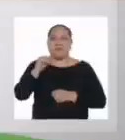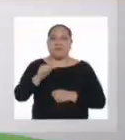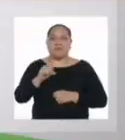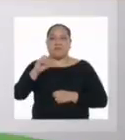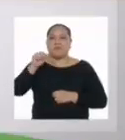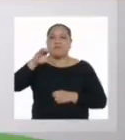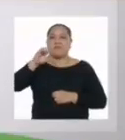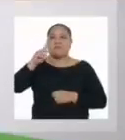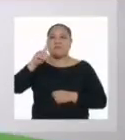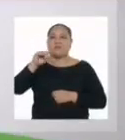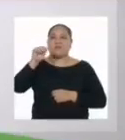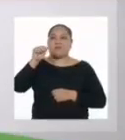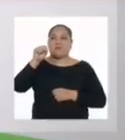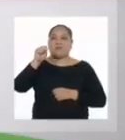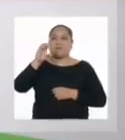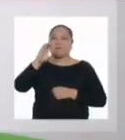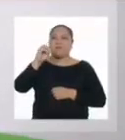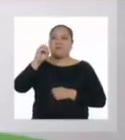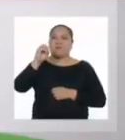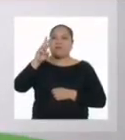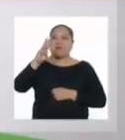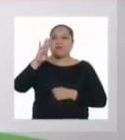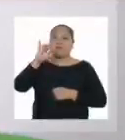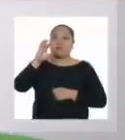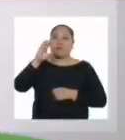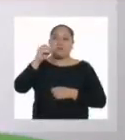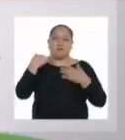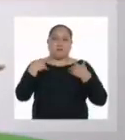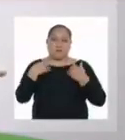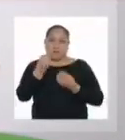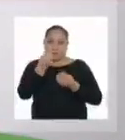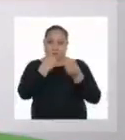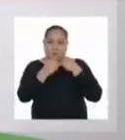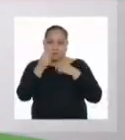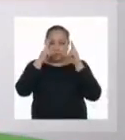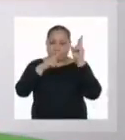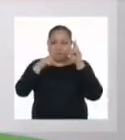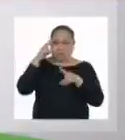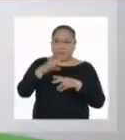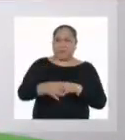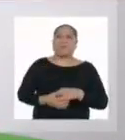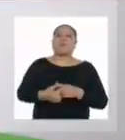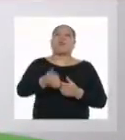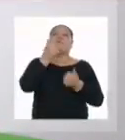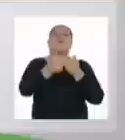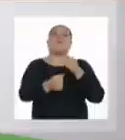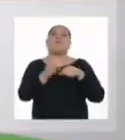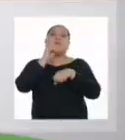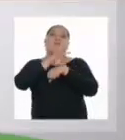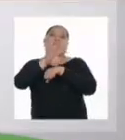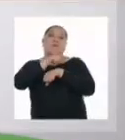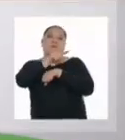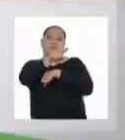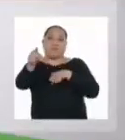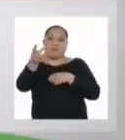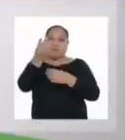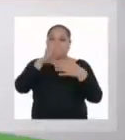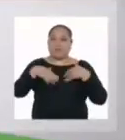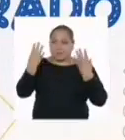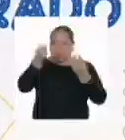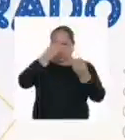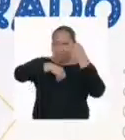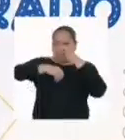ácido ascórbico que contienen los alimentos, averigüen qué cantidad es la recomendada para que ustedes